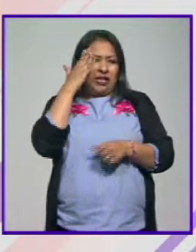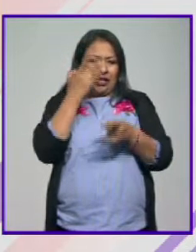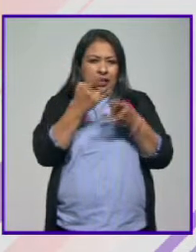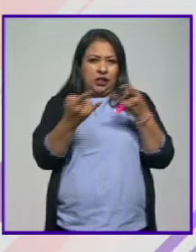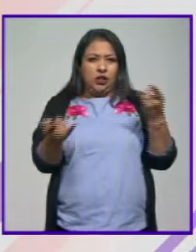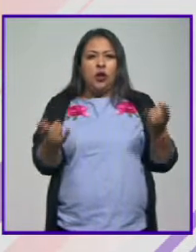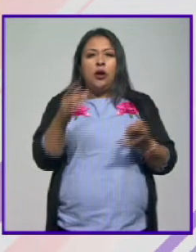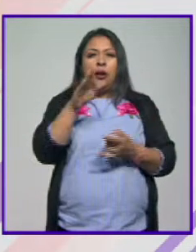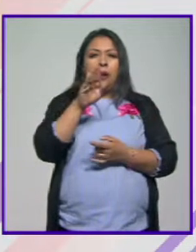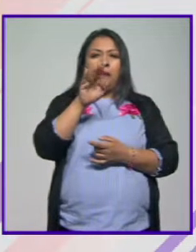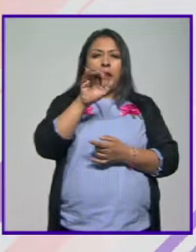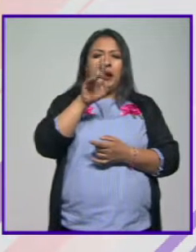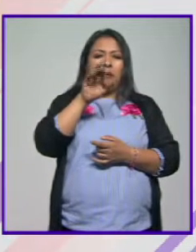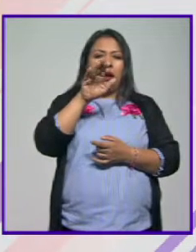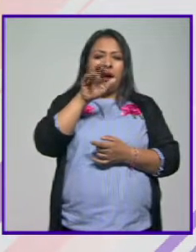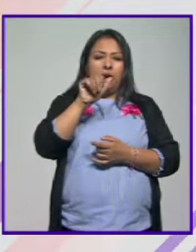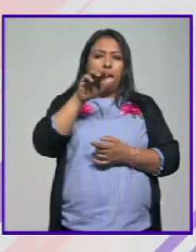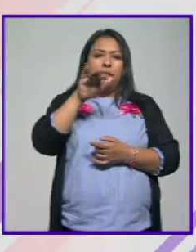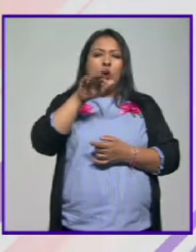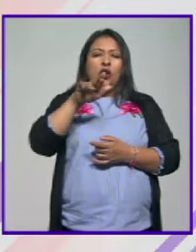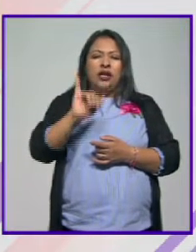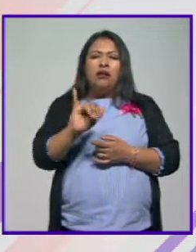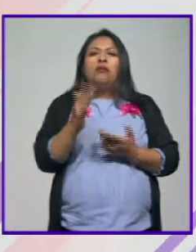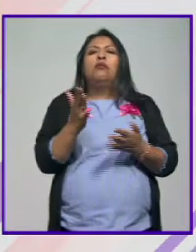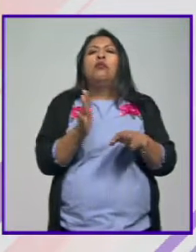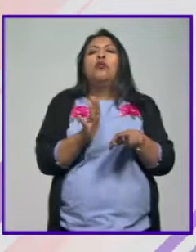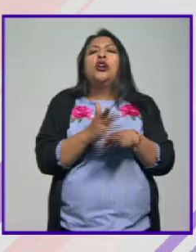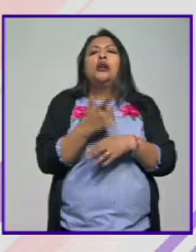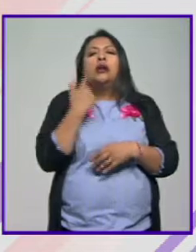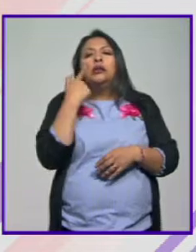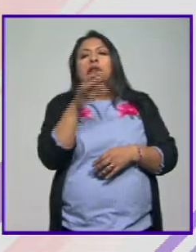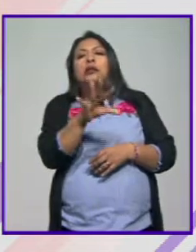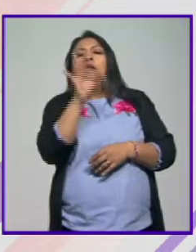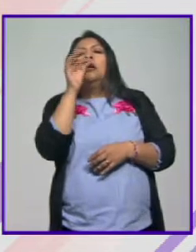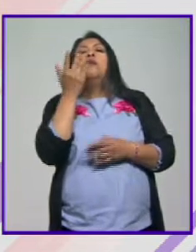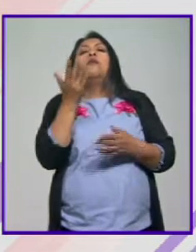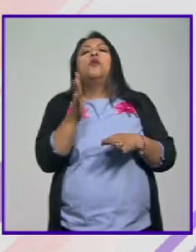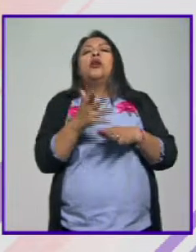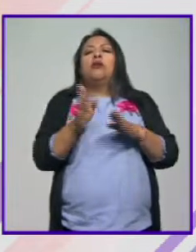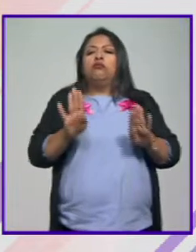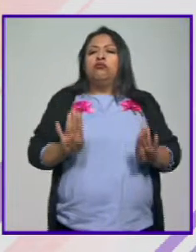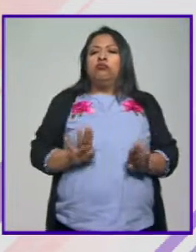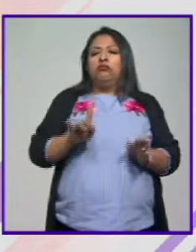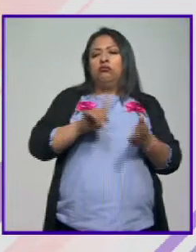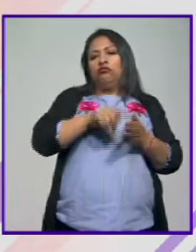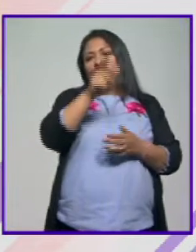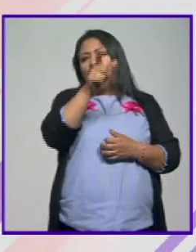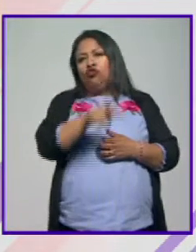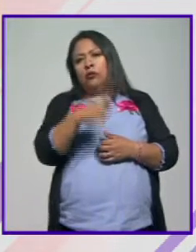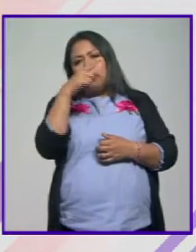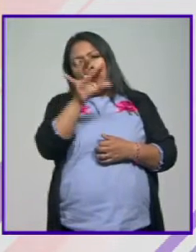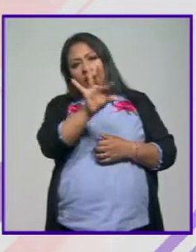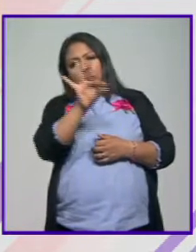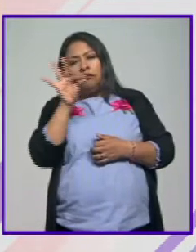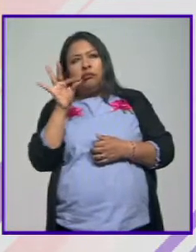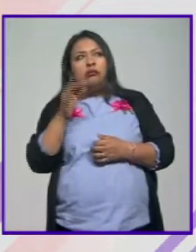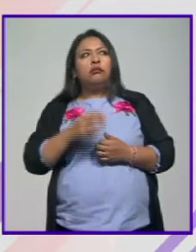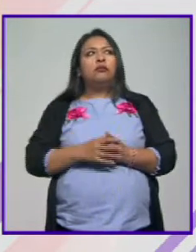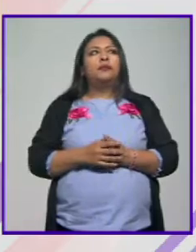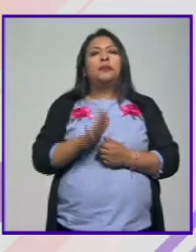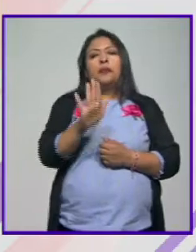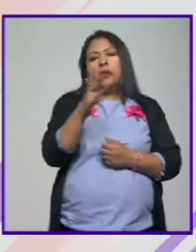es Bárbara Mori ¿qué te hizo fijarte en ella? ¿qué cualidades viste en ella para dar este paso?